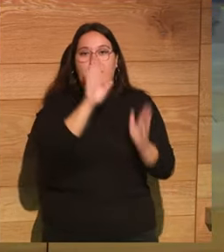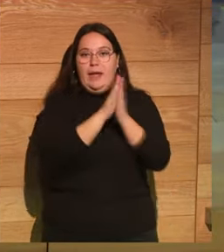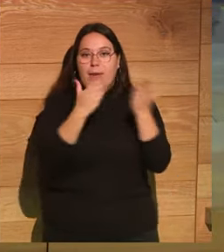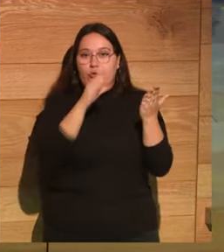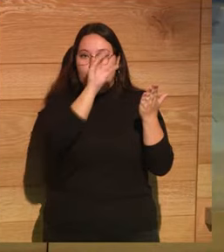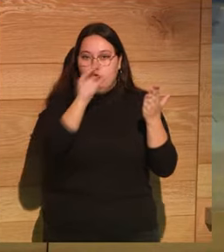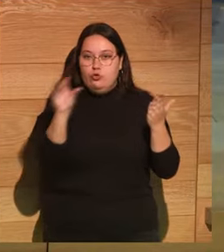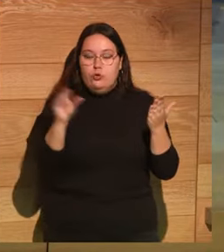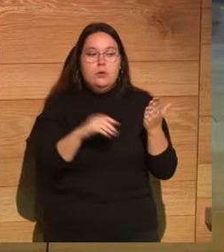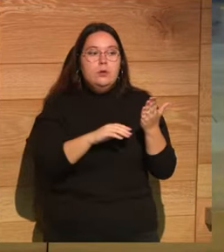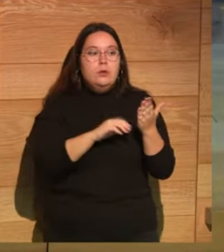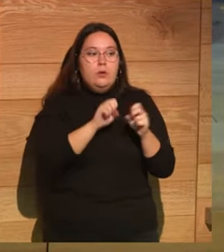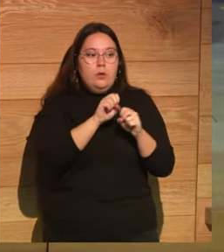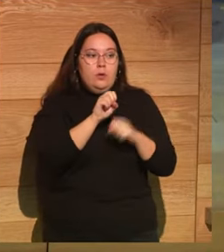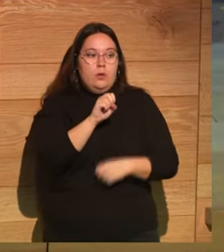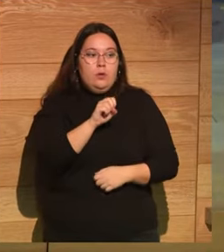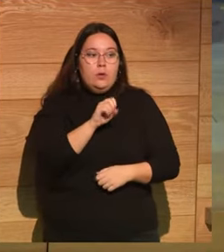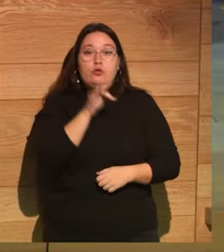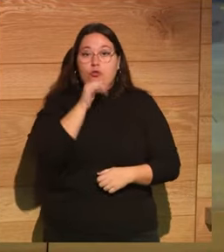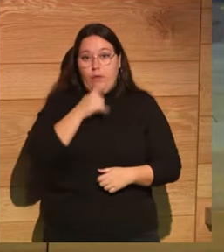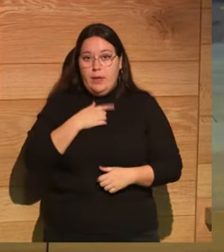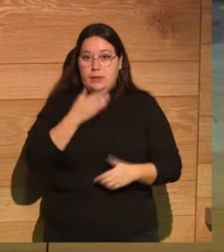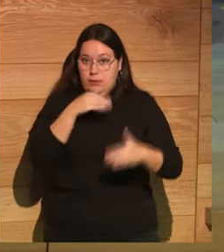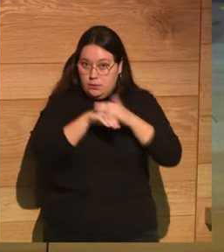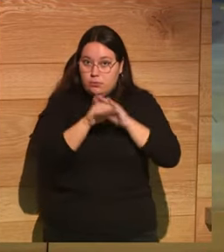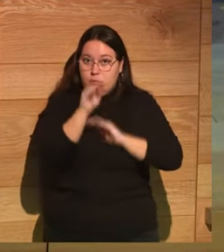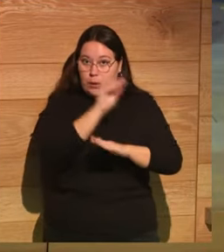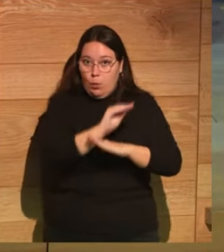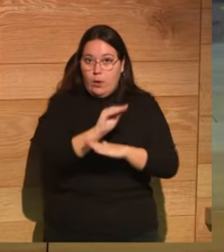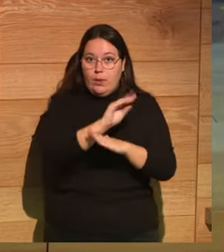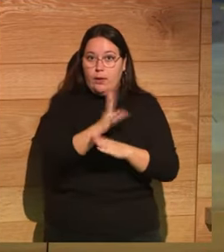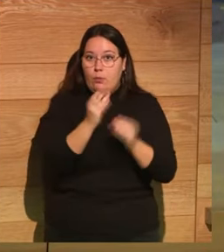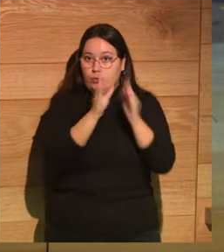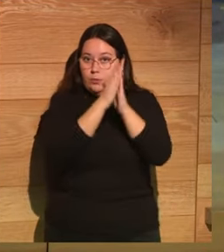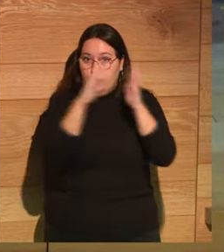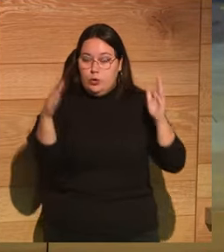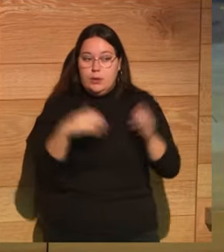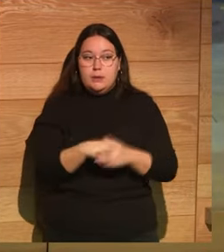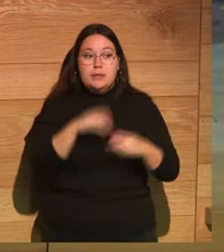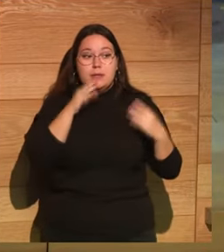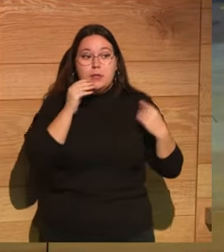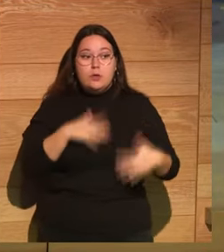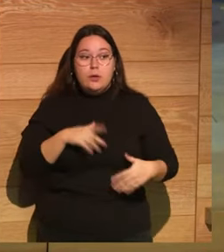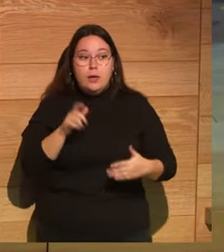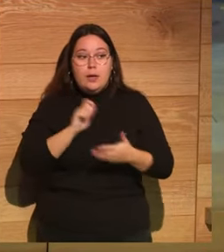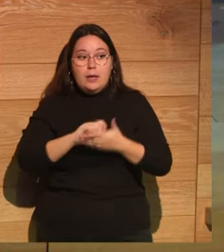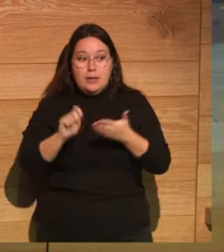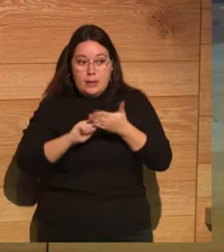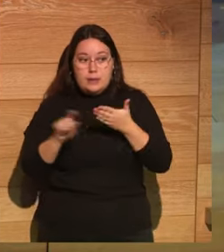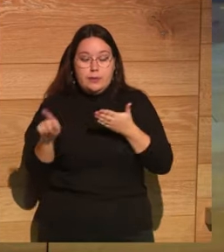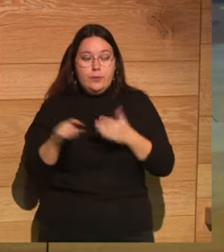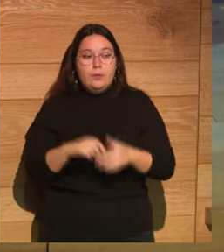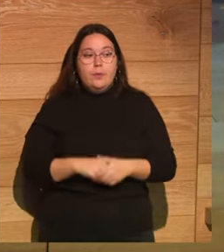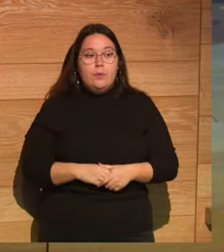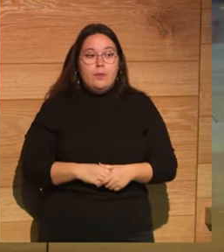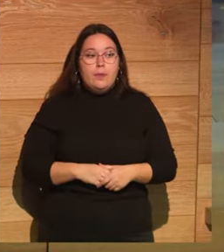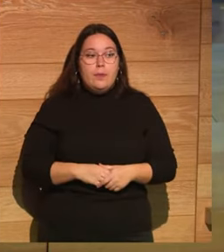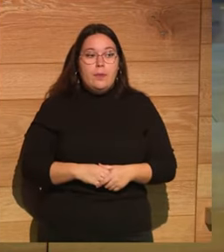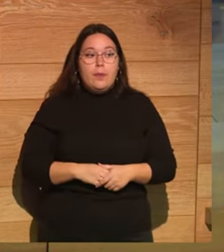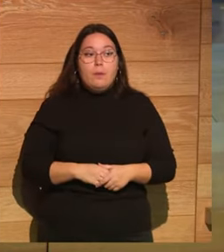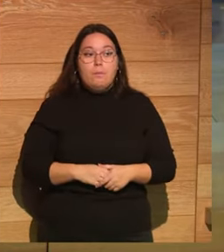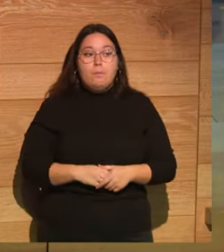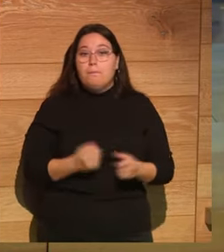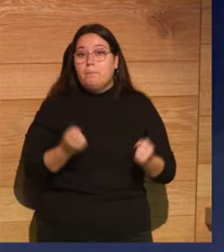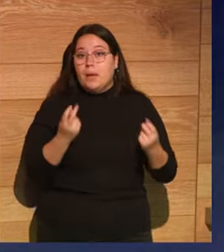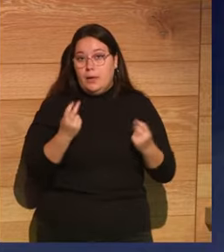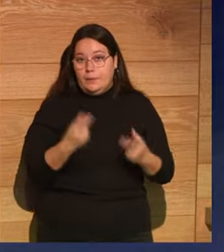tanto que todavía se conservan en muchas bibliotecas. Y esta historia la escribió Geoffrey de Monmouth, más